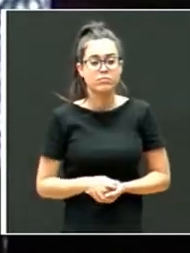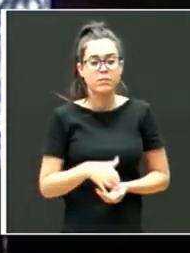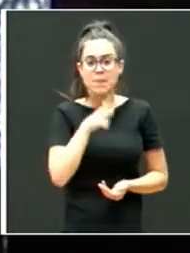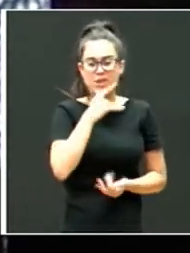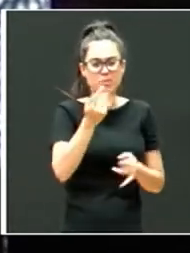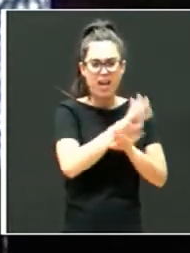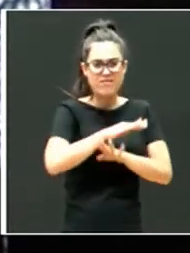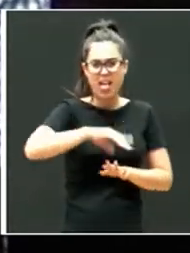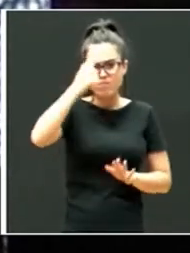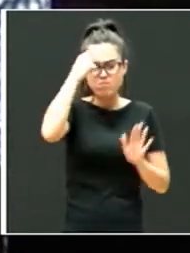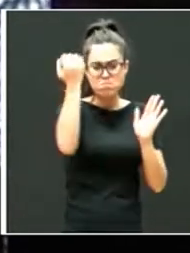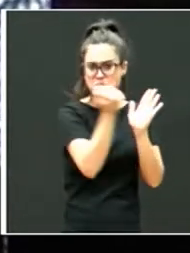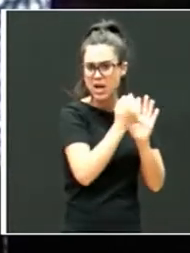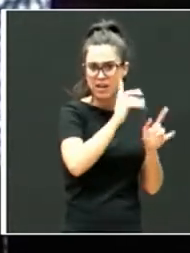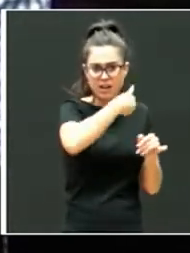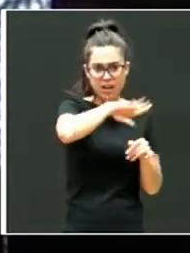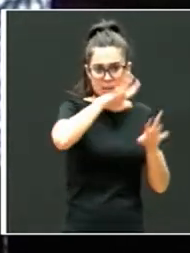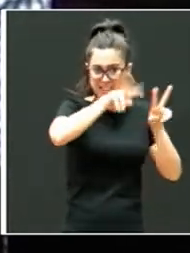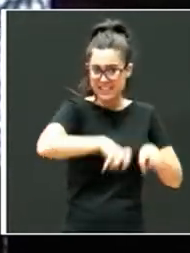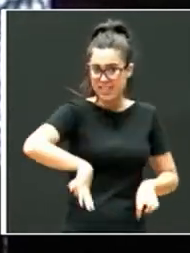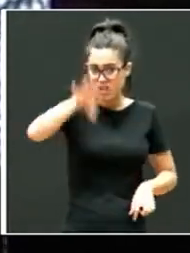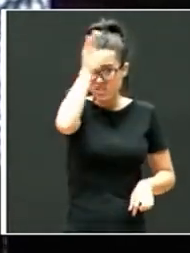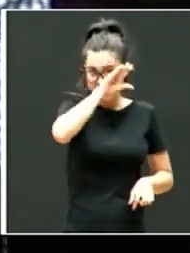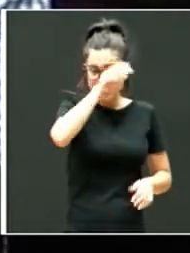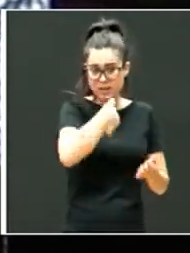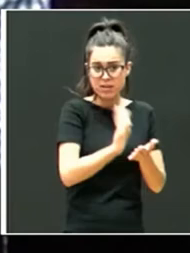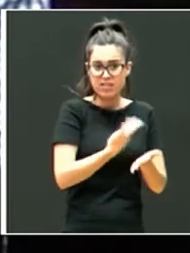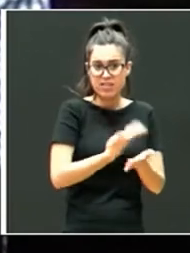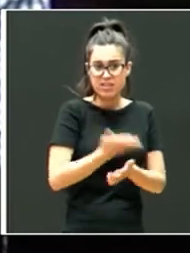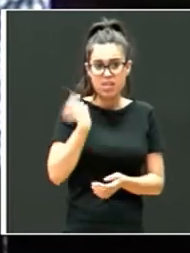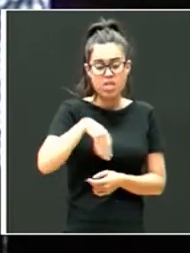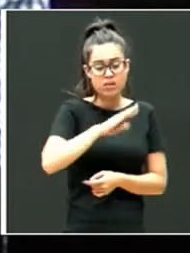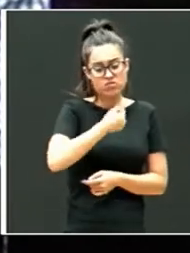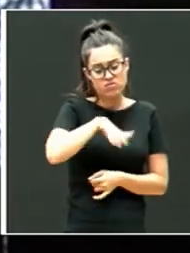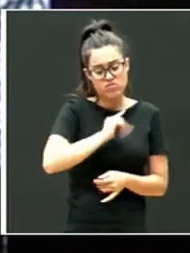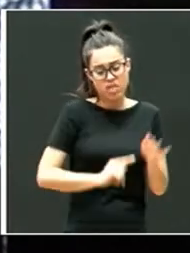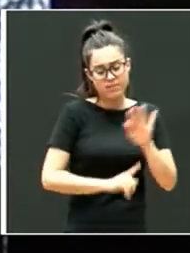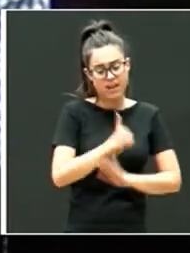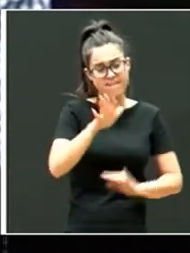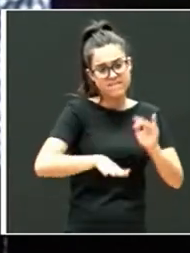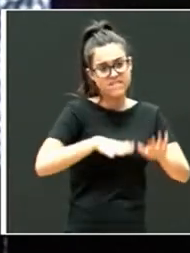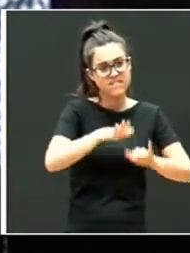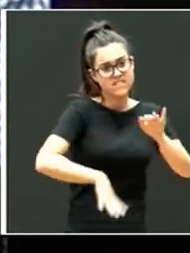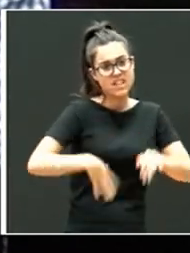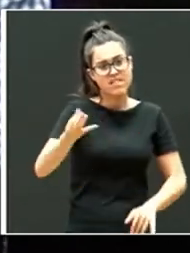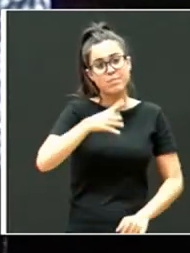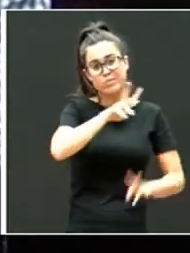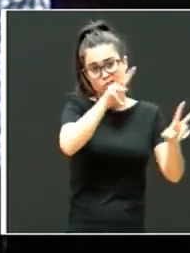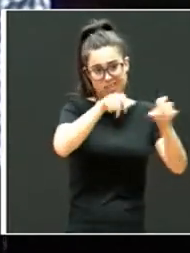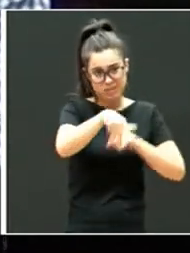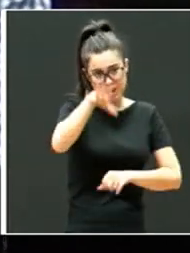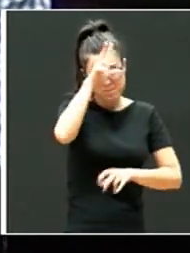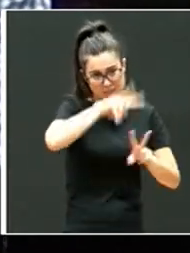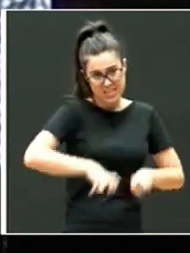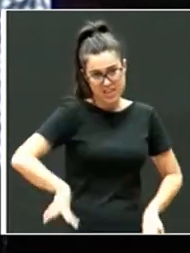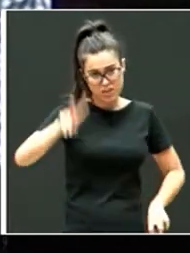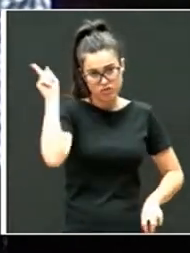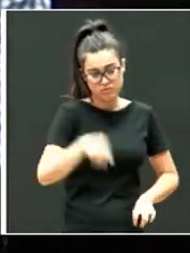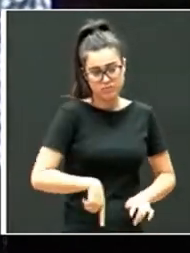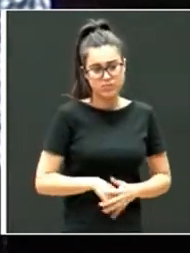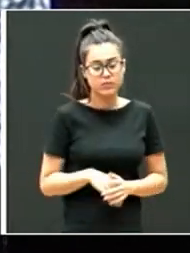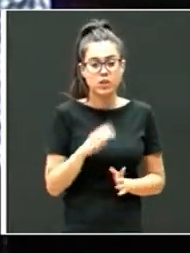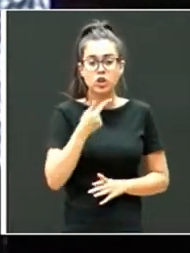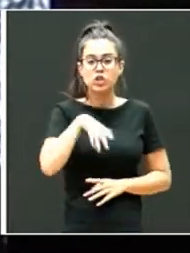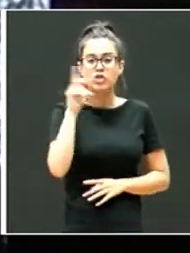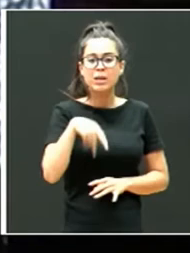huella. O sea, ya hay investigaciones científicas que lo demuestran. Hay que seguir avanzando, avanzando mucho en este tema. Queremos también un